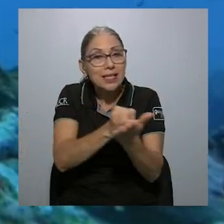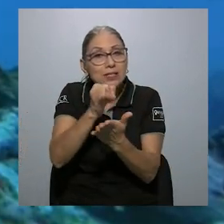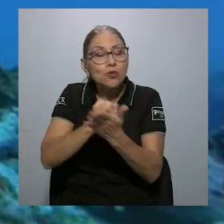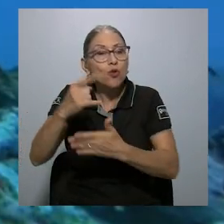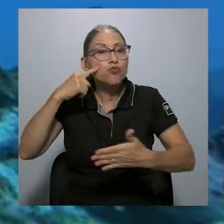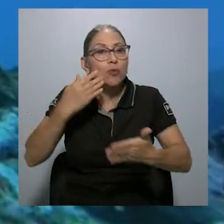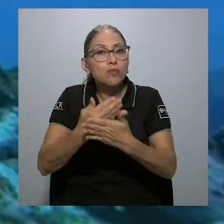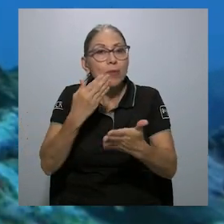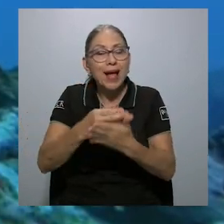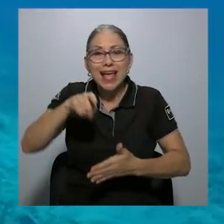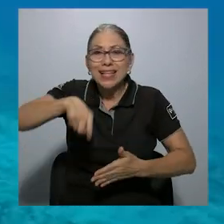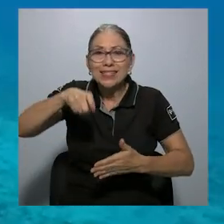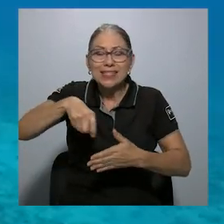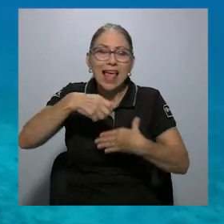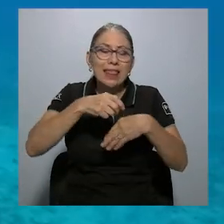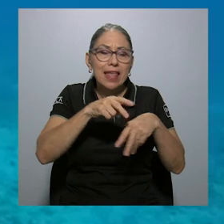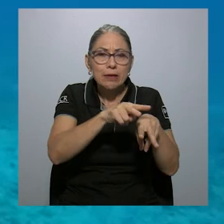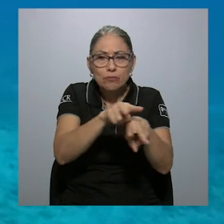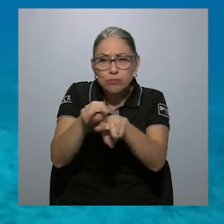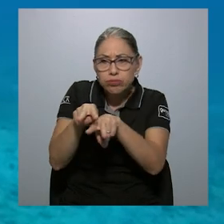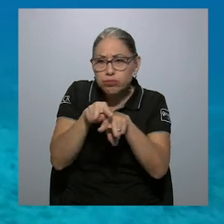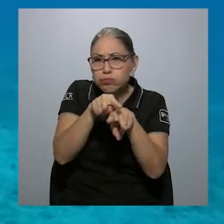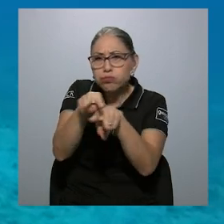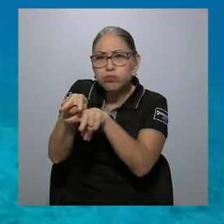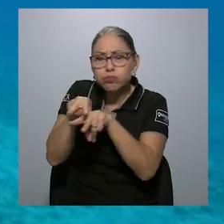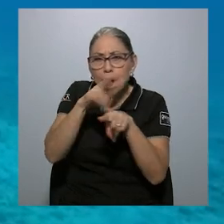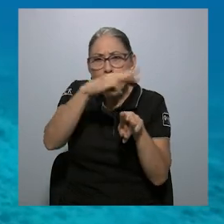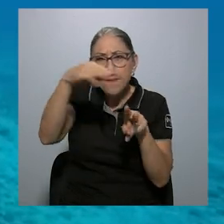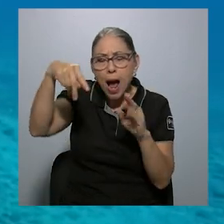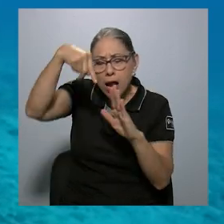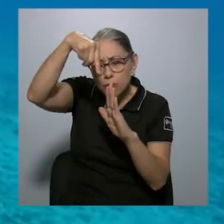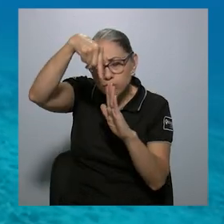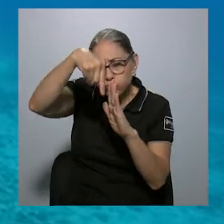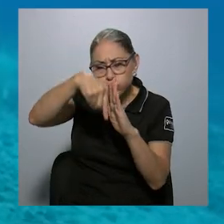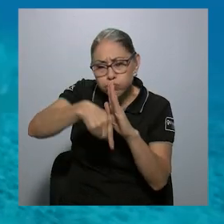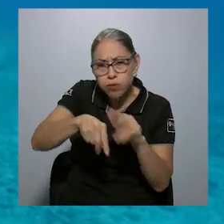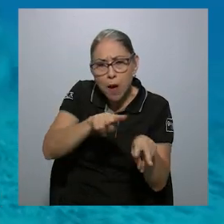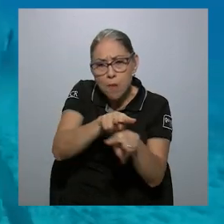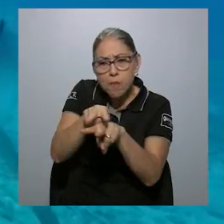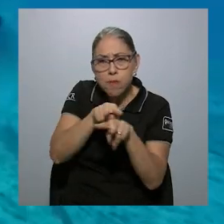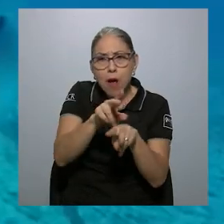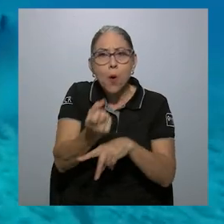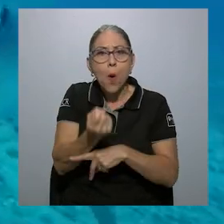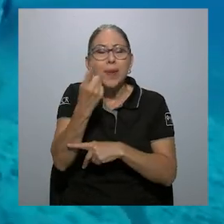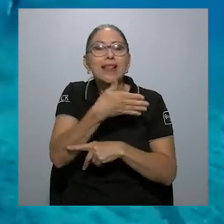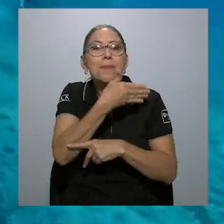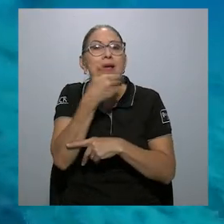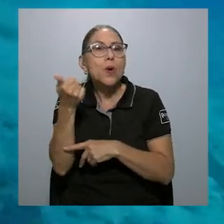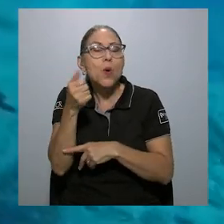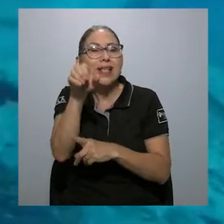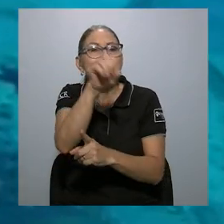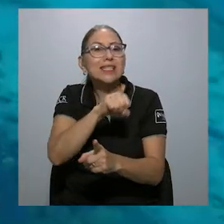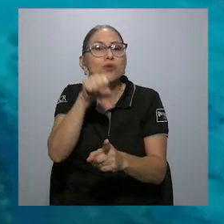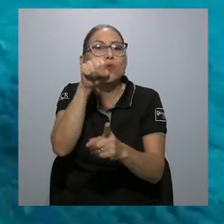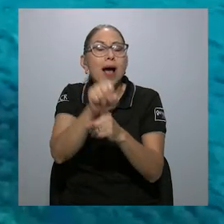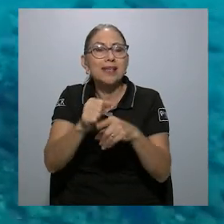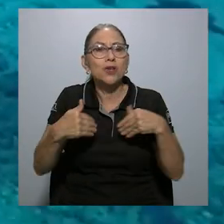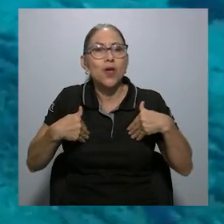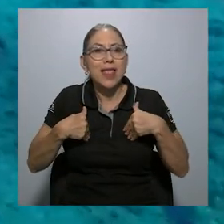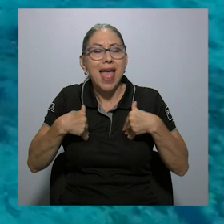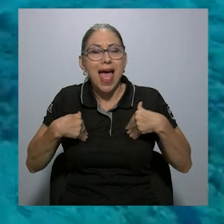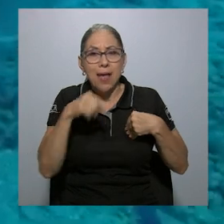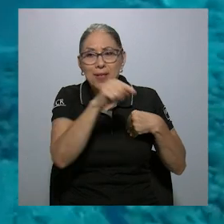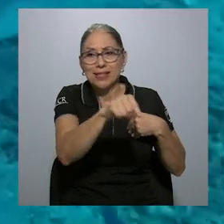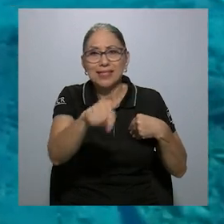evidencia la necesidad de realizar monitoreos en zonas más profundas del océano para comprender mejor el estado de las